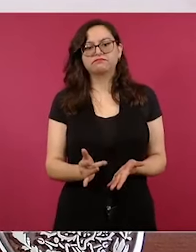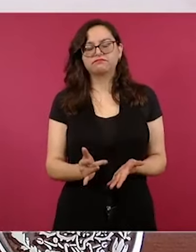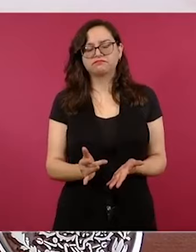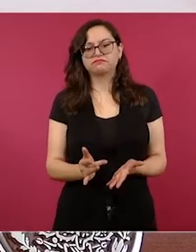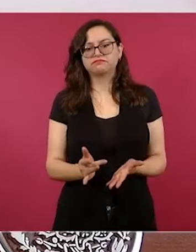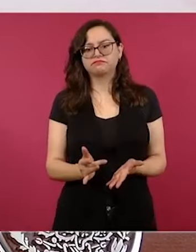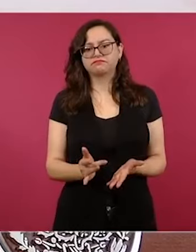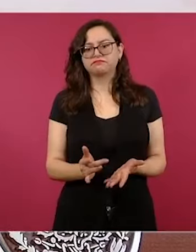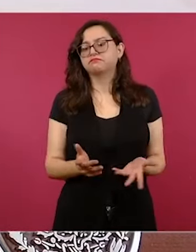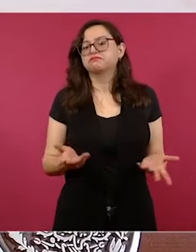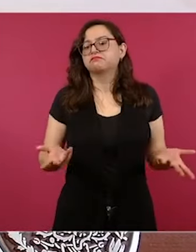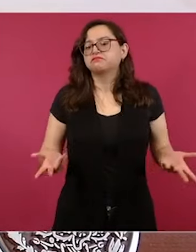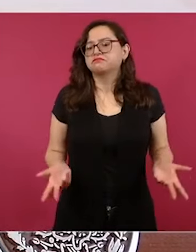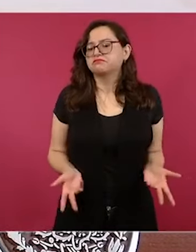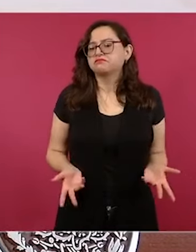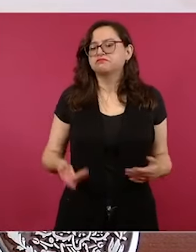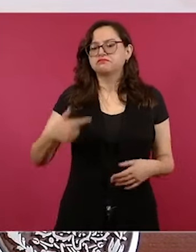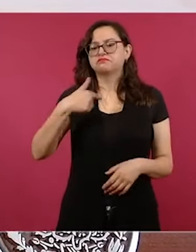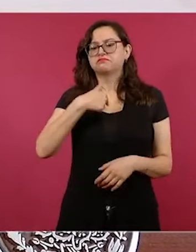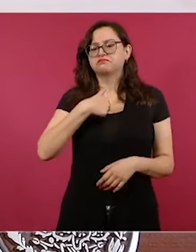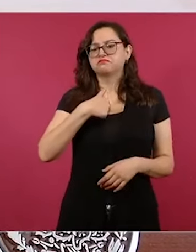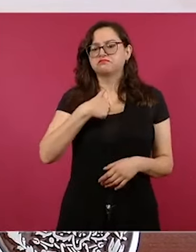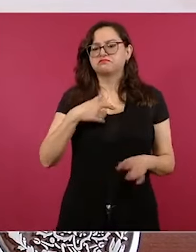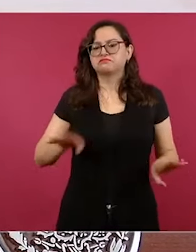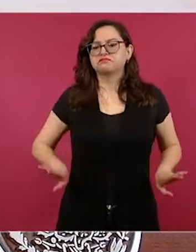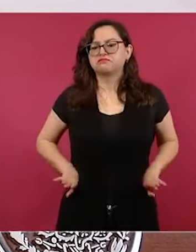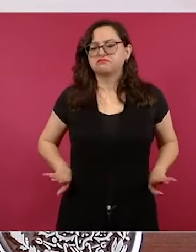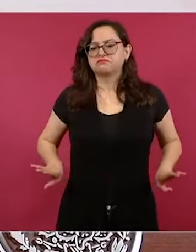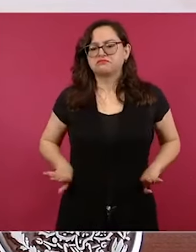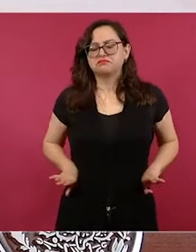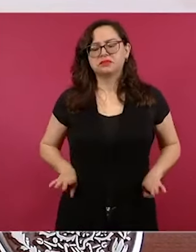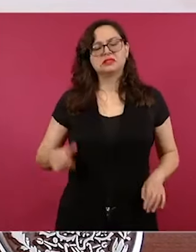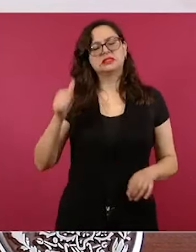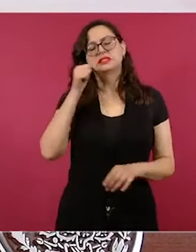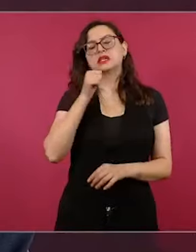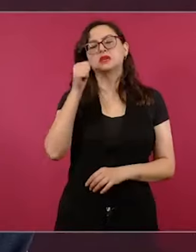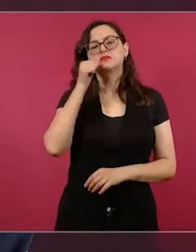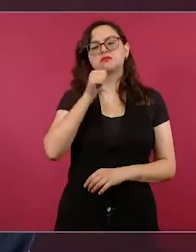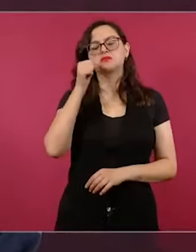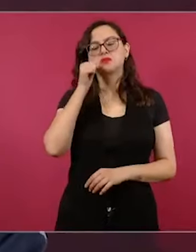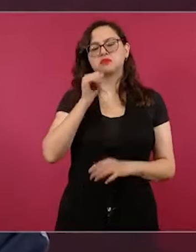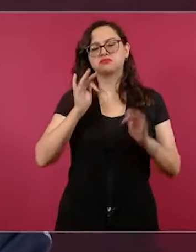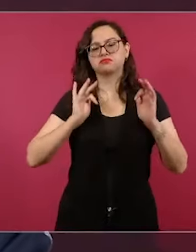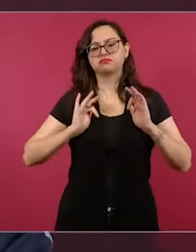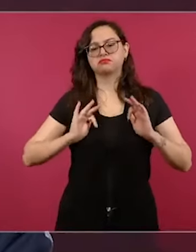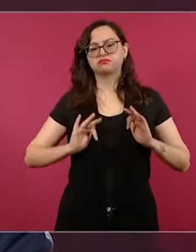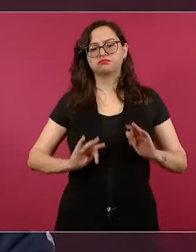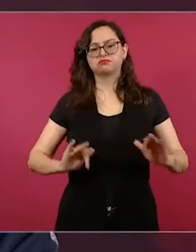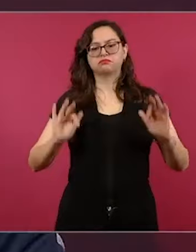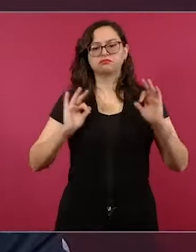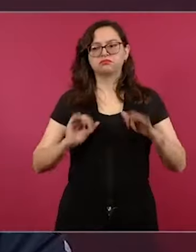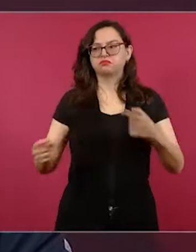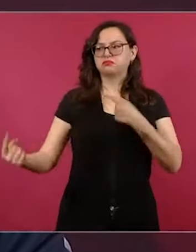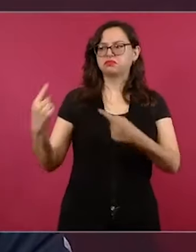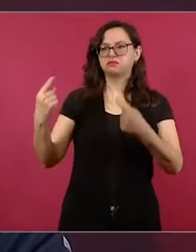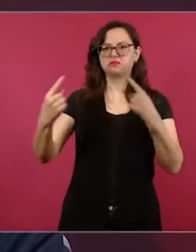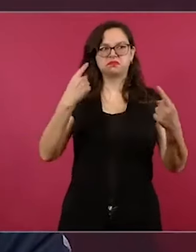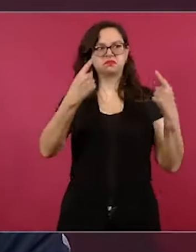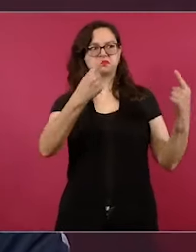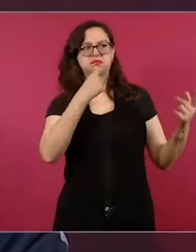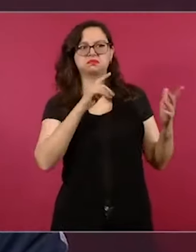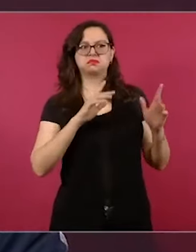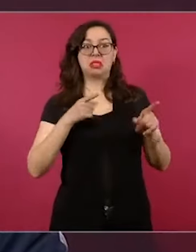con cierta prudencia para no caer en ninguna provocación.